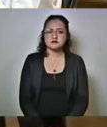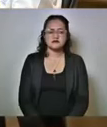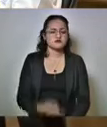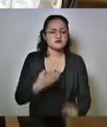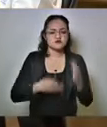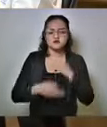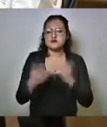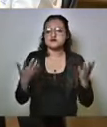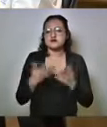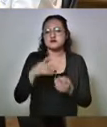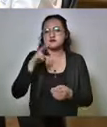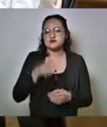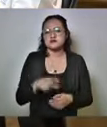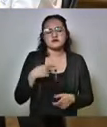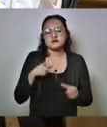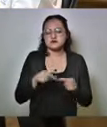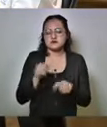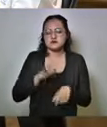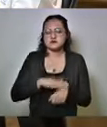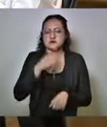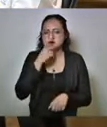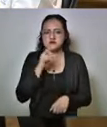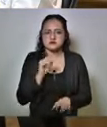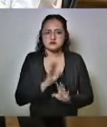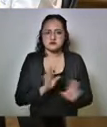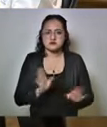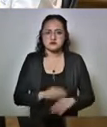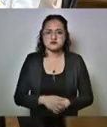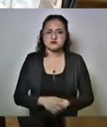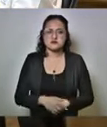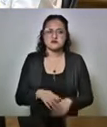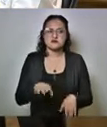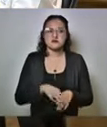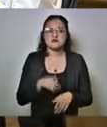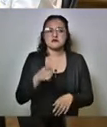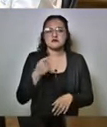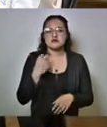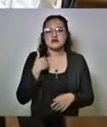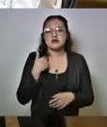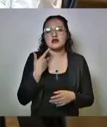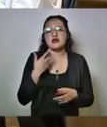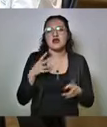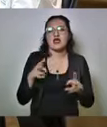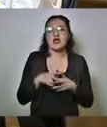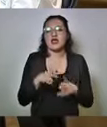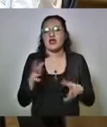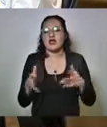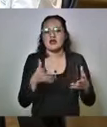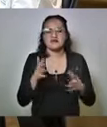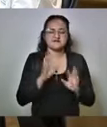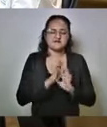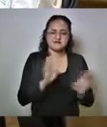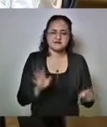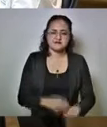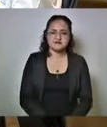hoy no voy a comentar más están muy chiquillos como para hacerme caer en un pleito sale